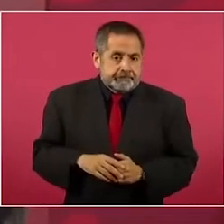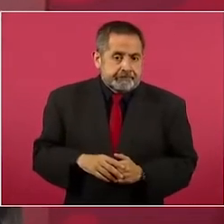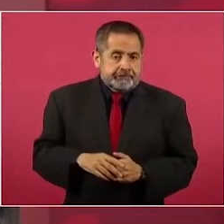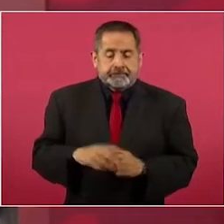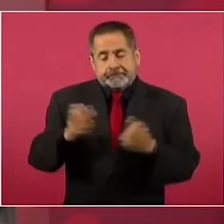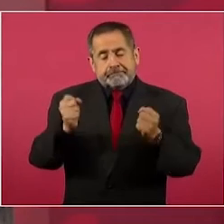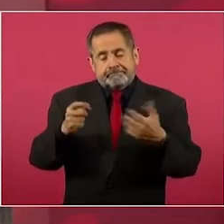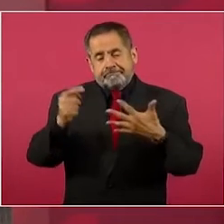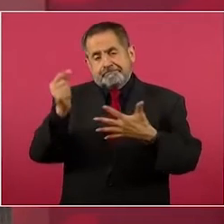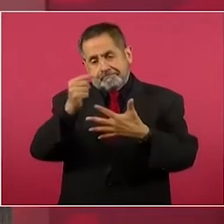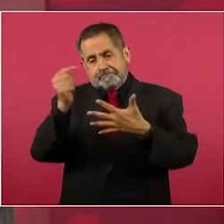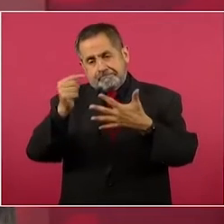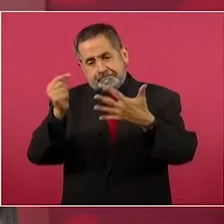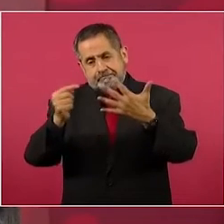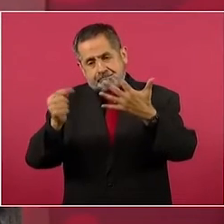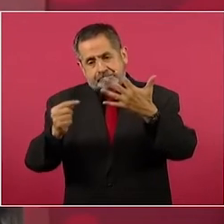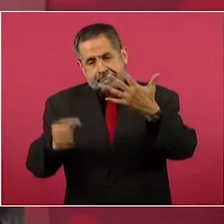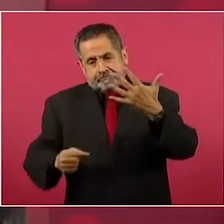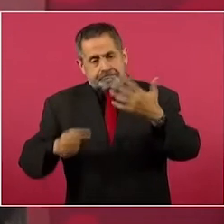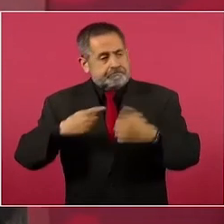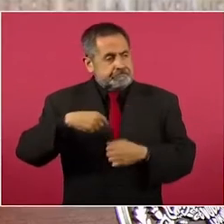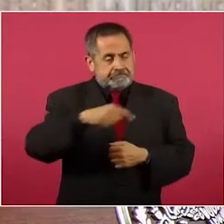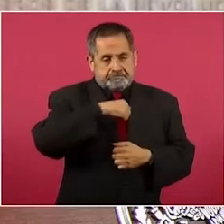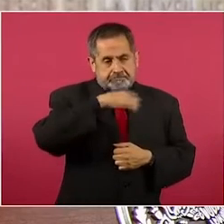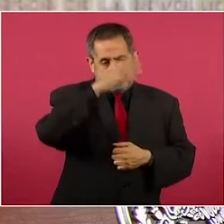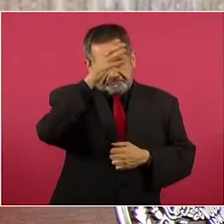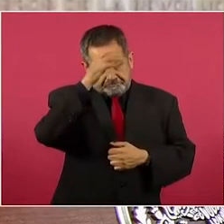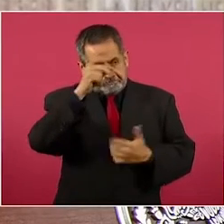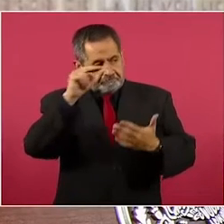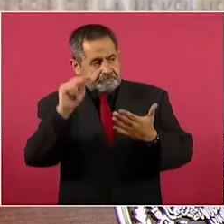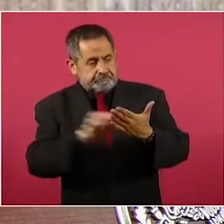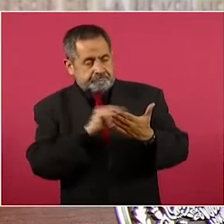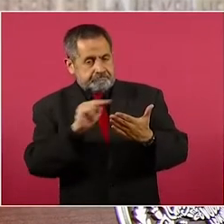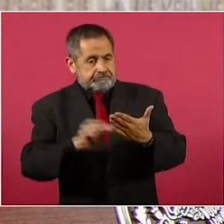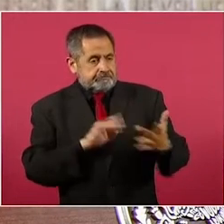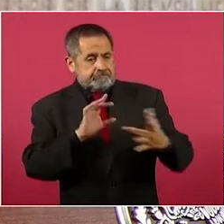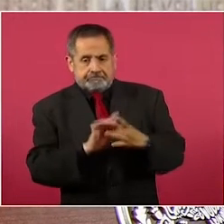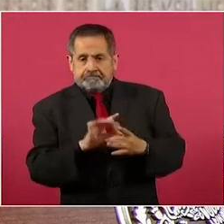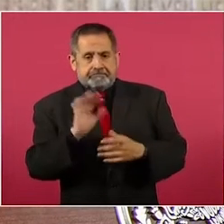son varios acuerdos los que se tomaron